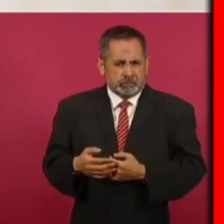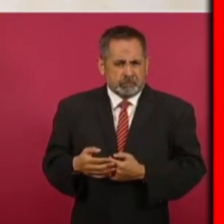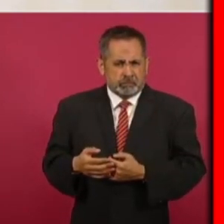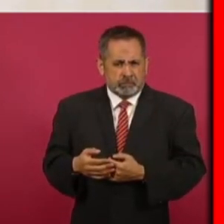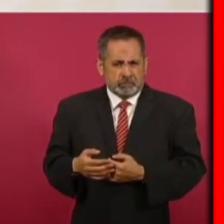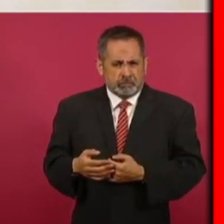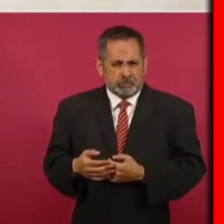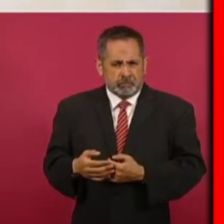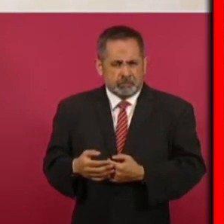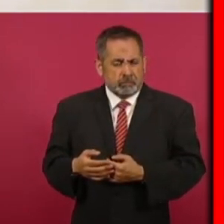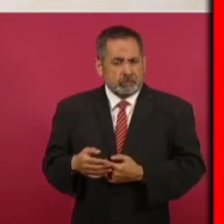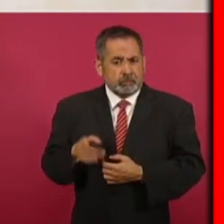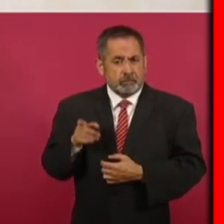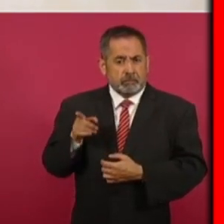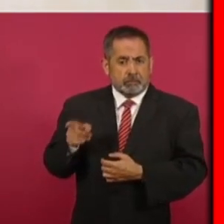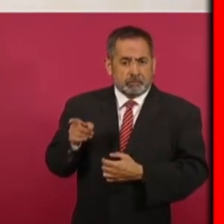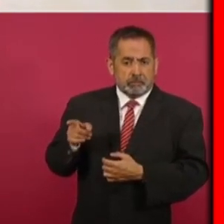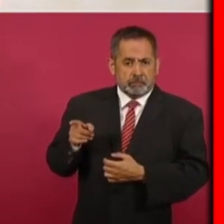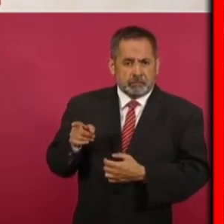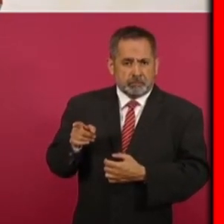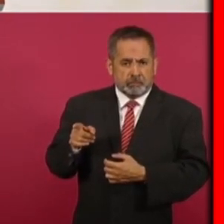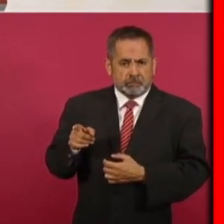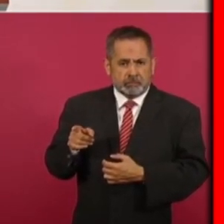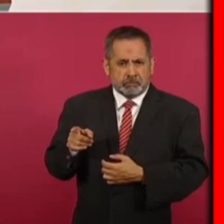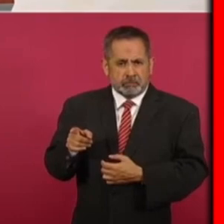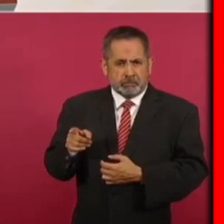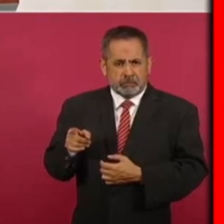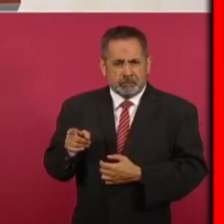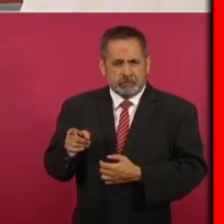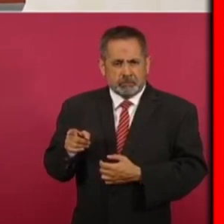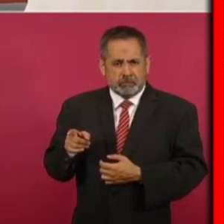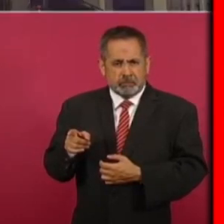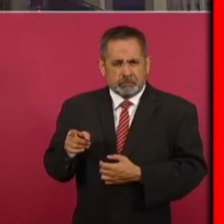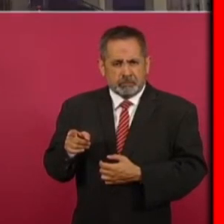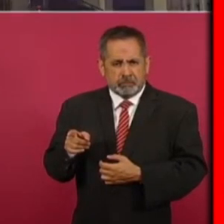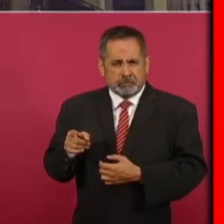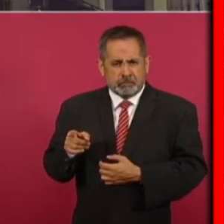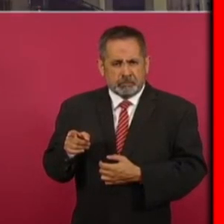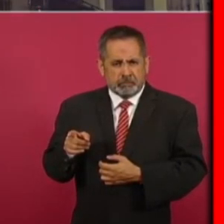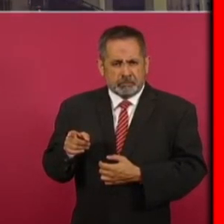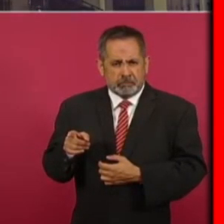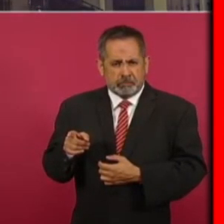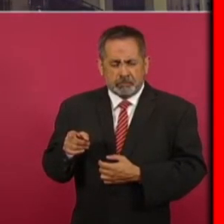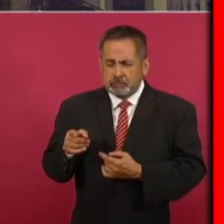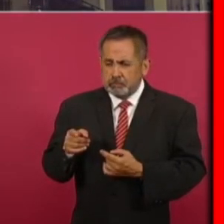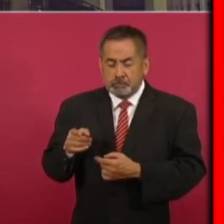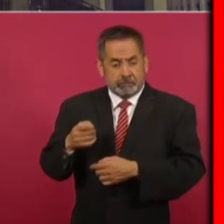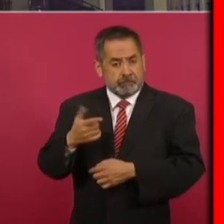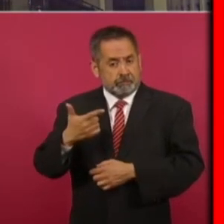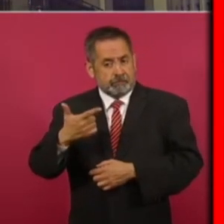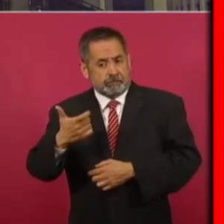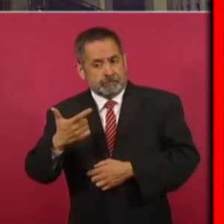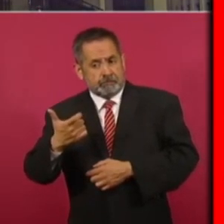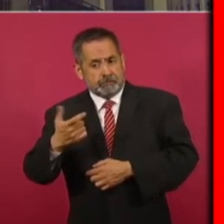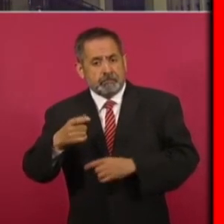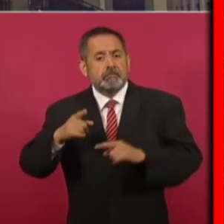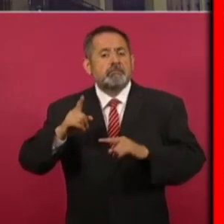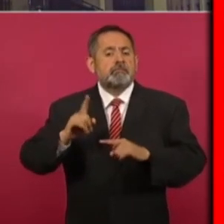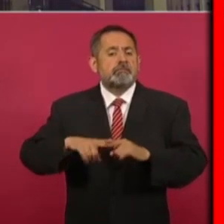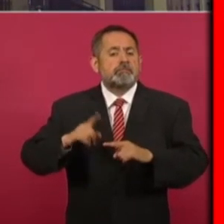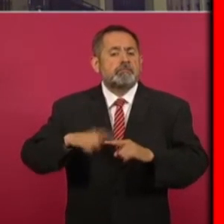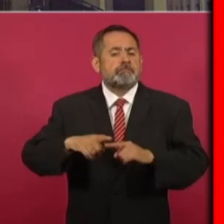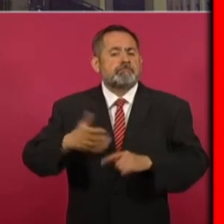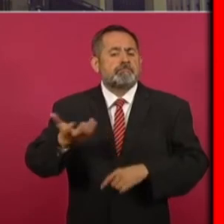Es una pistola que mandó hacer